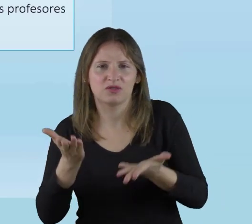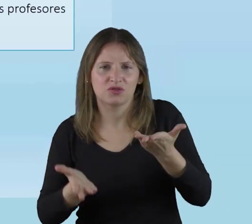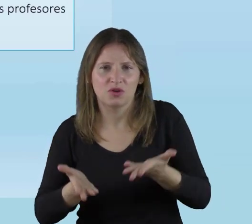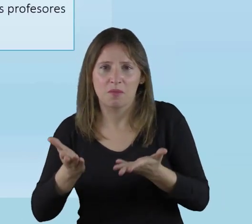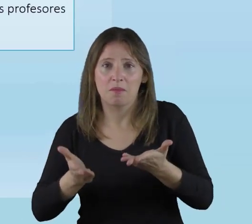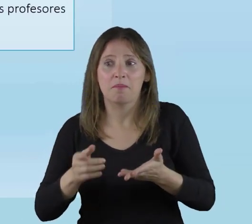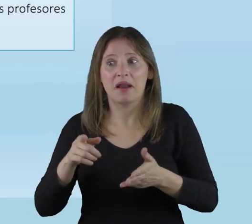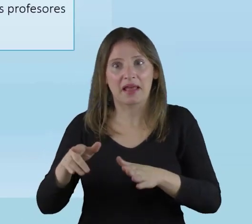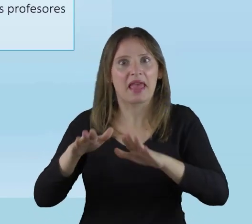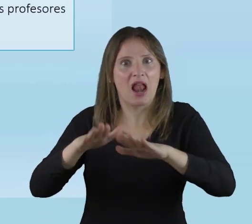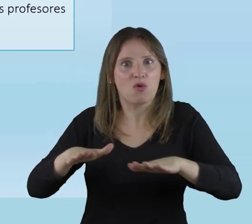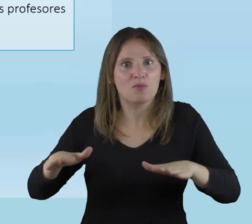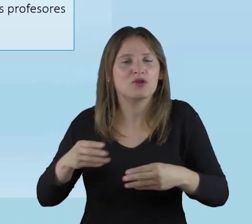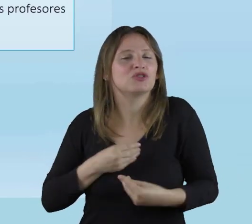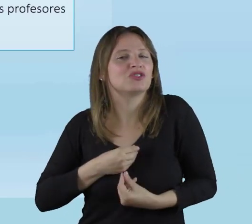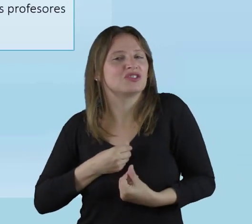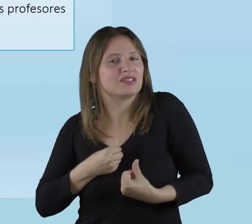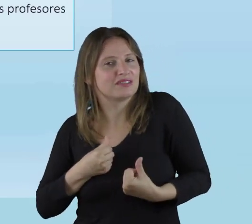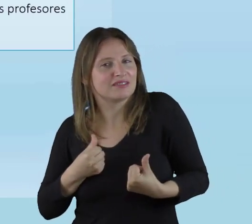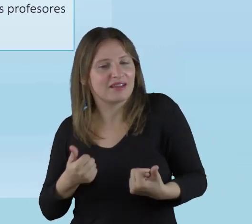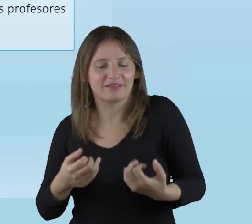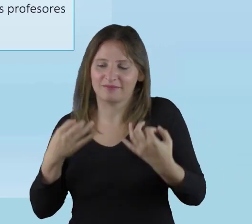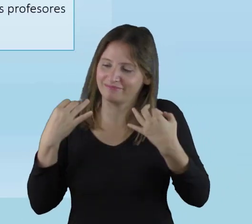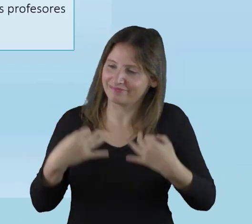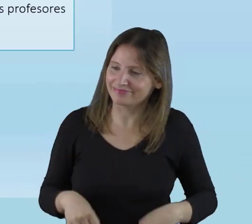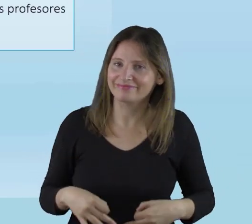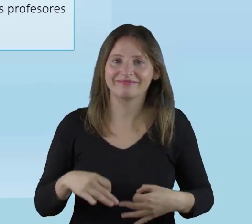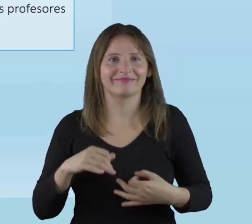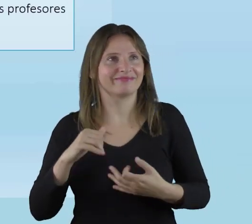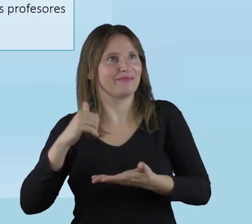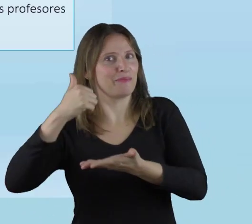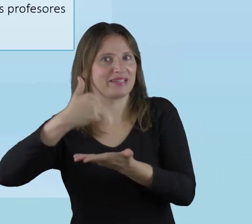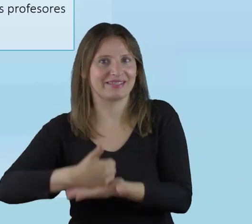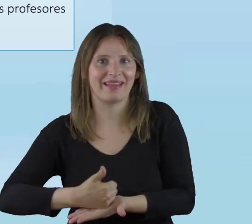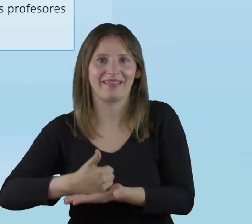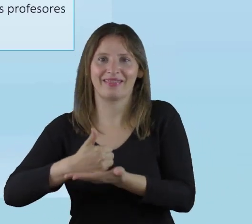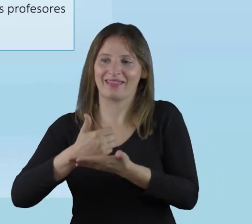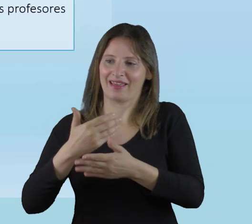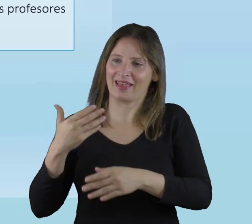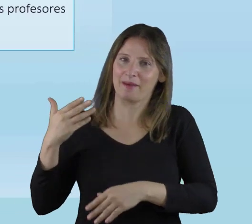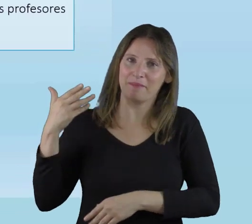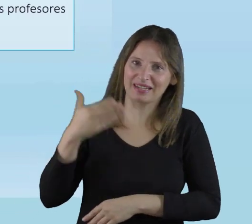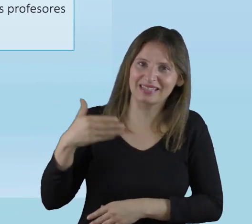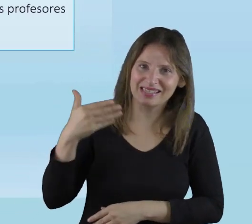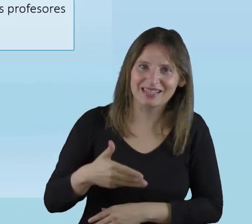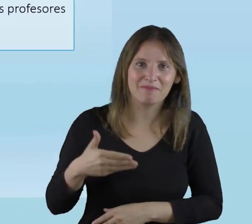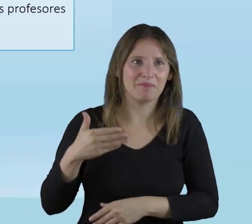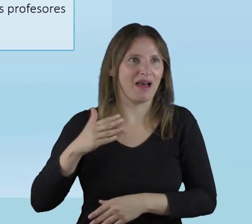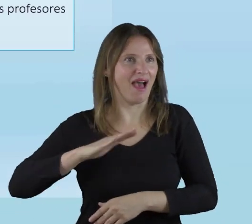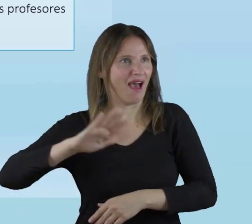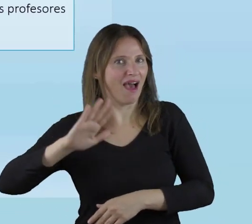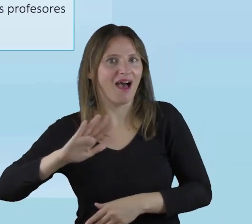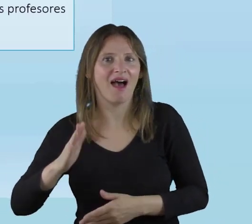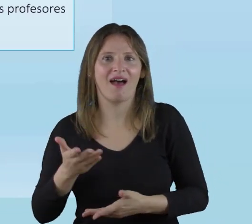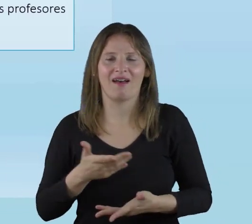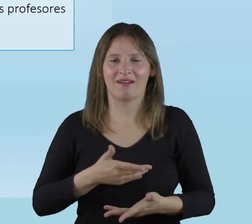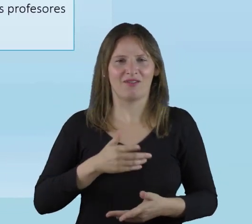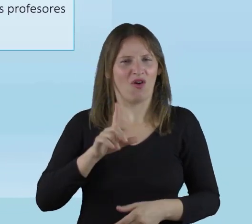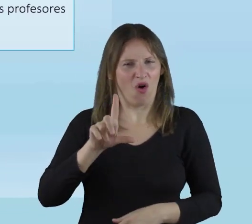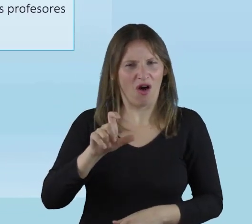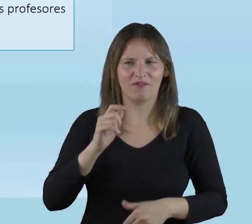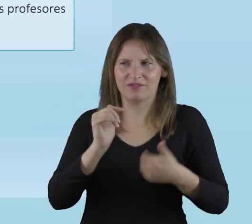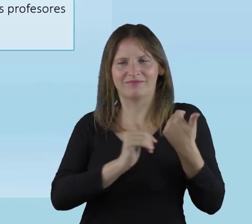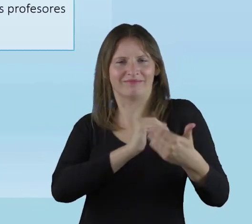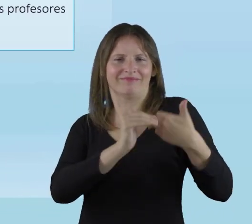materiales, preparar evaluación, para que pueda sentirse que está presente, está